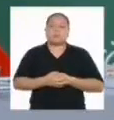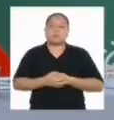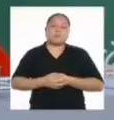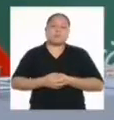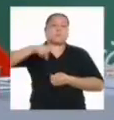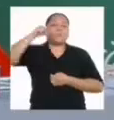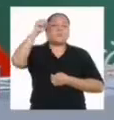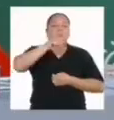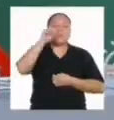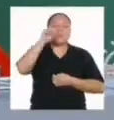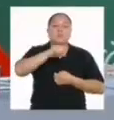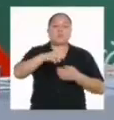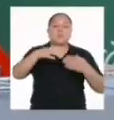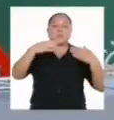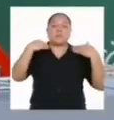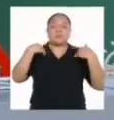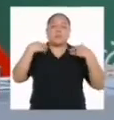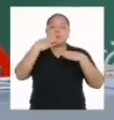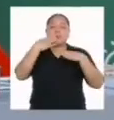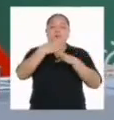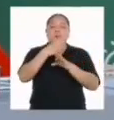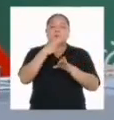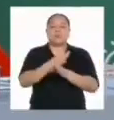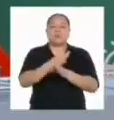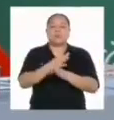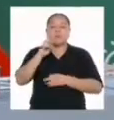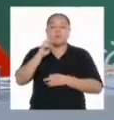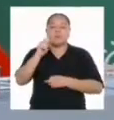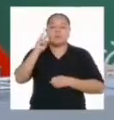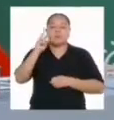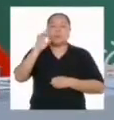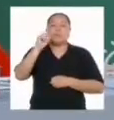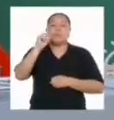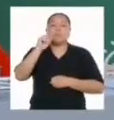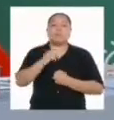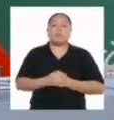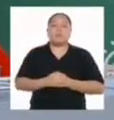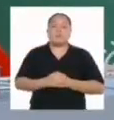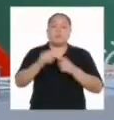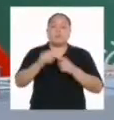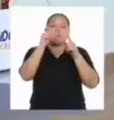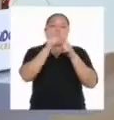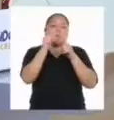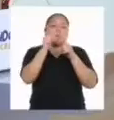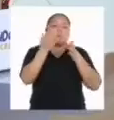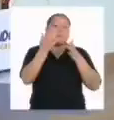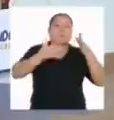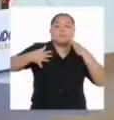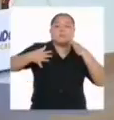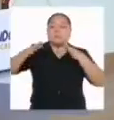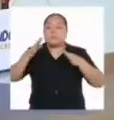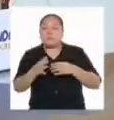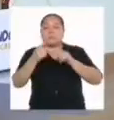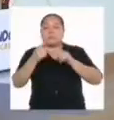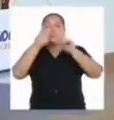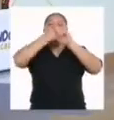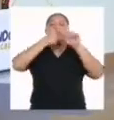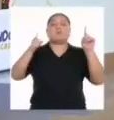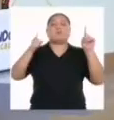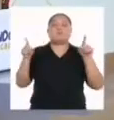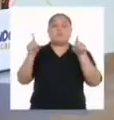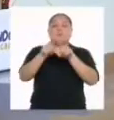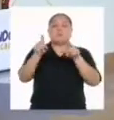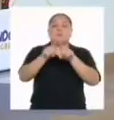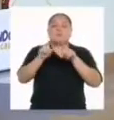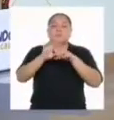Sí, tengo una figura retórica de personificación. Palabras con movimiento. Sin embargo, creo que